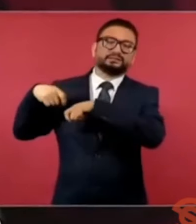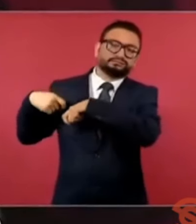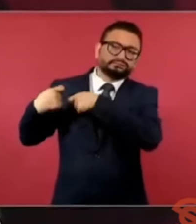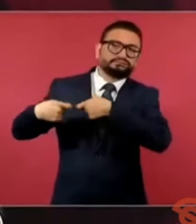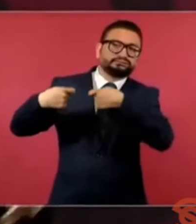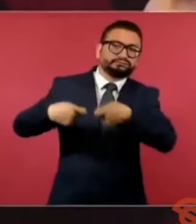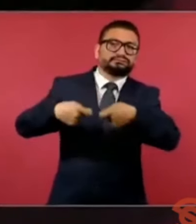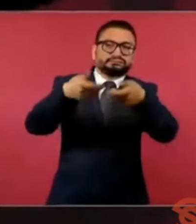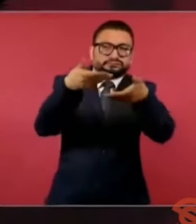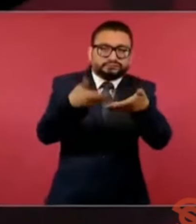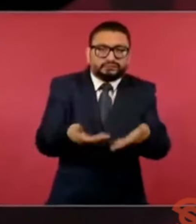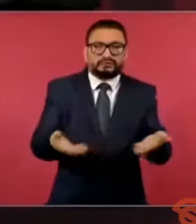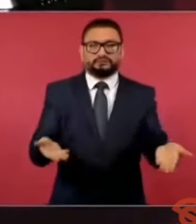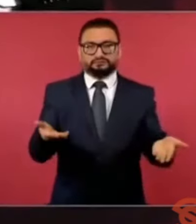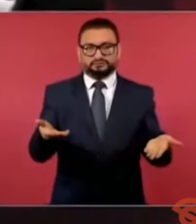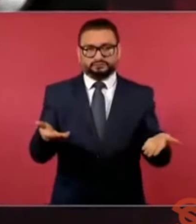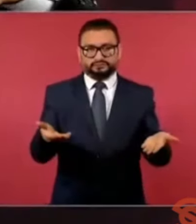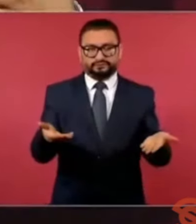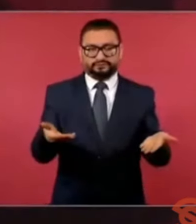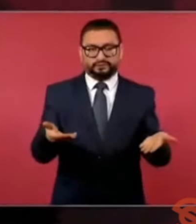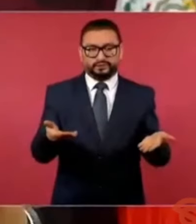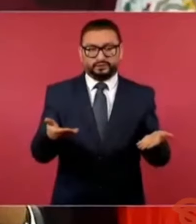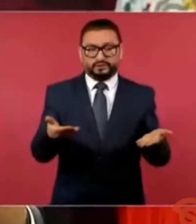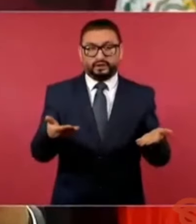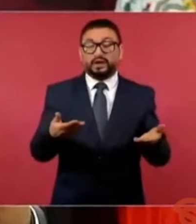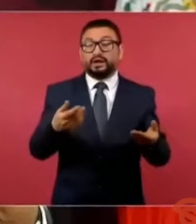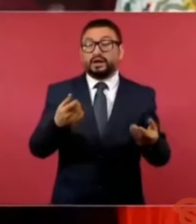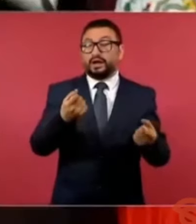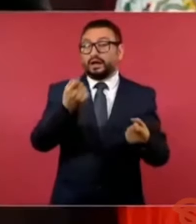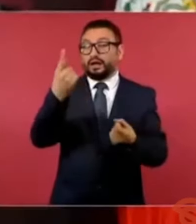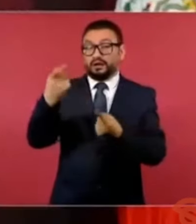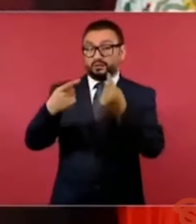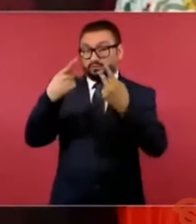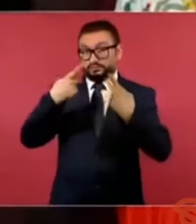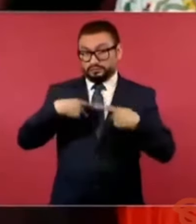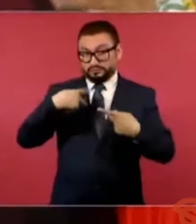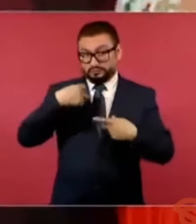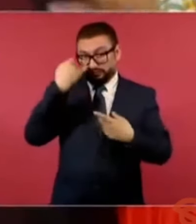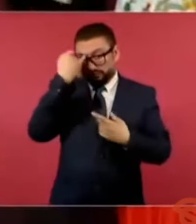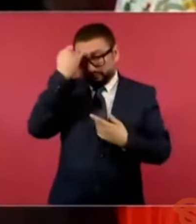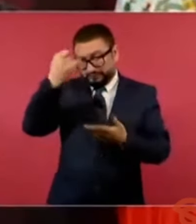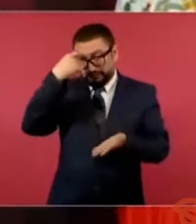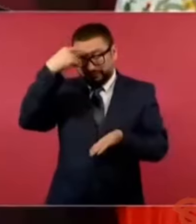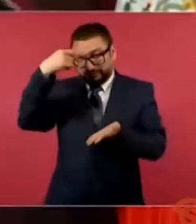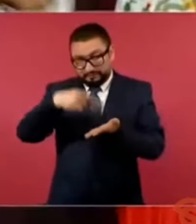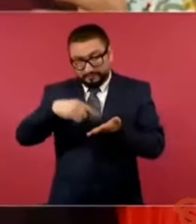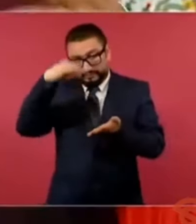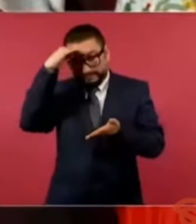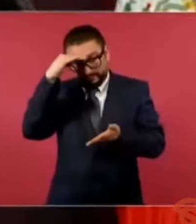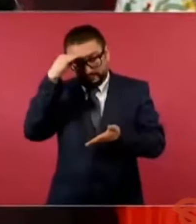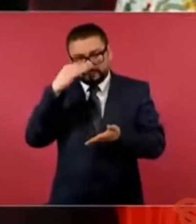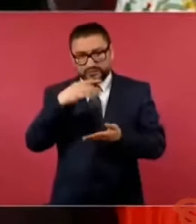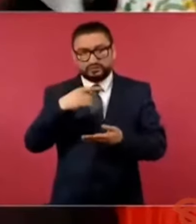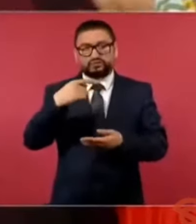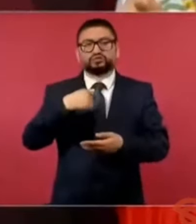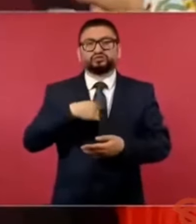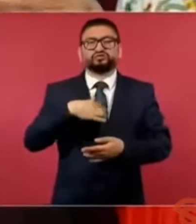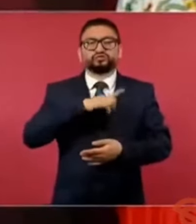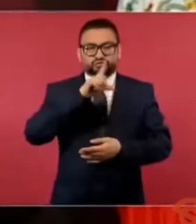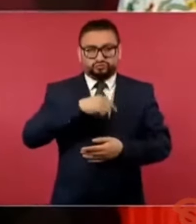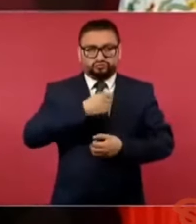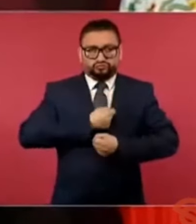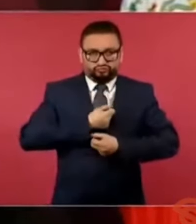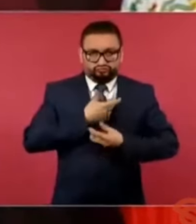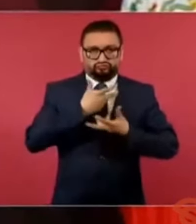Muy contrario de lo que se piensa, lo voy a expresar cuantitativamente,